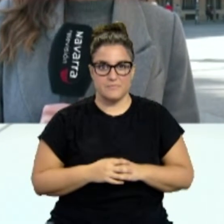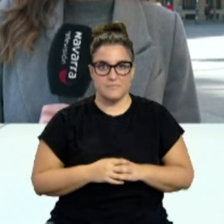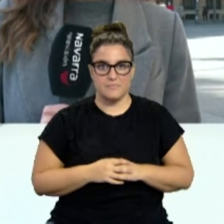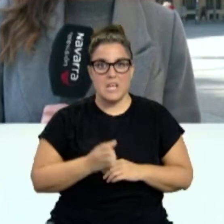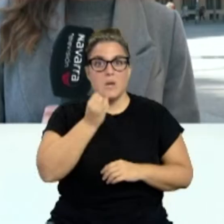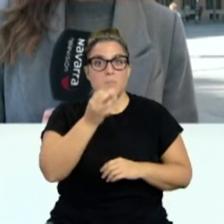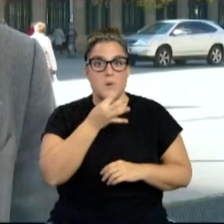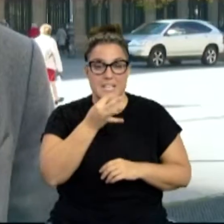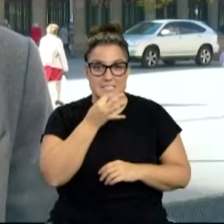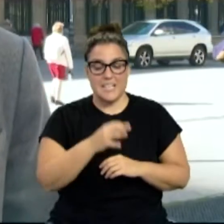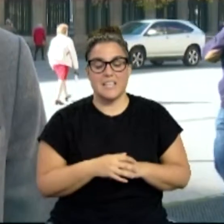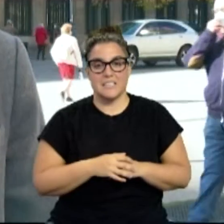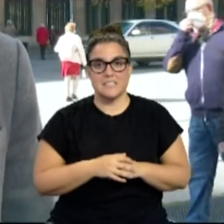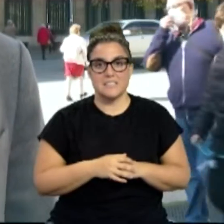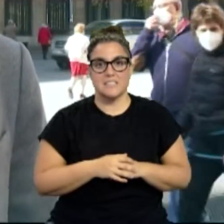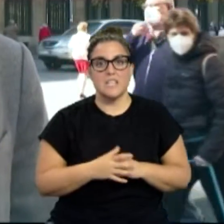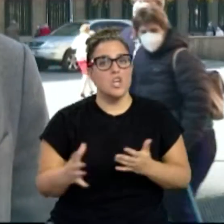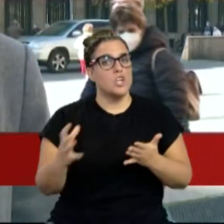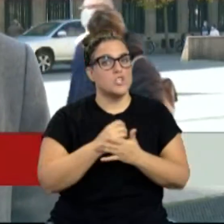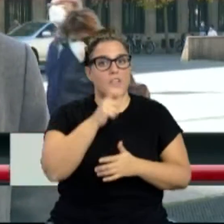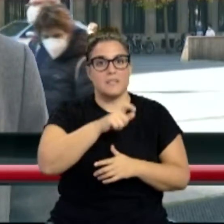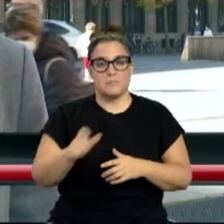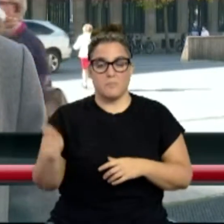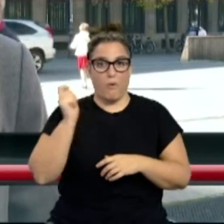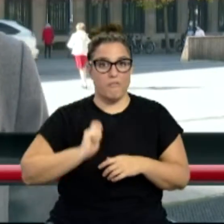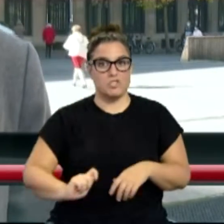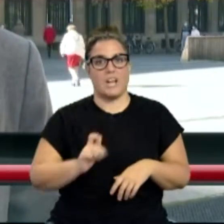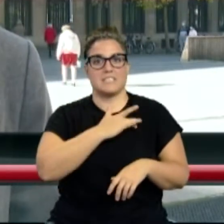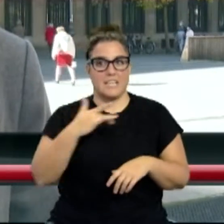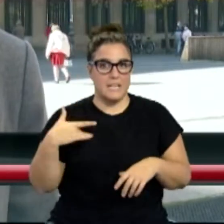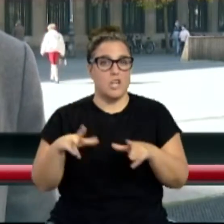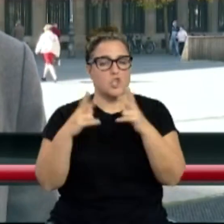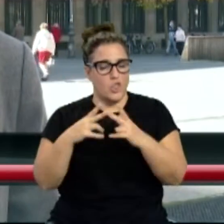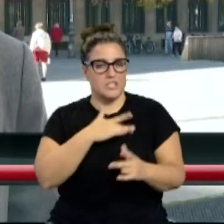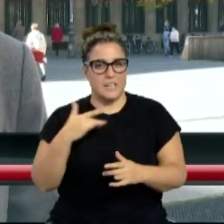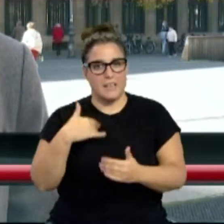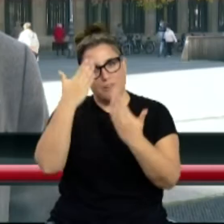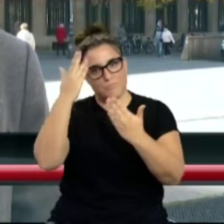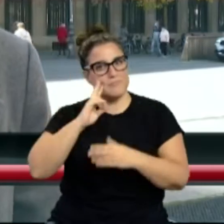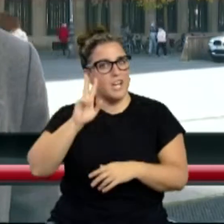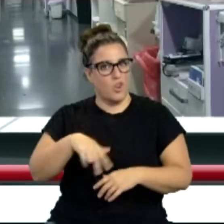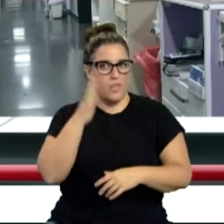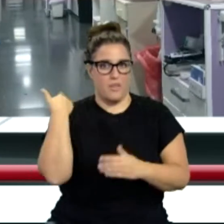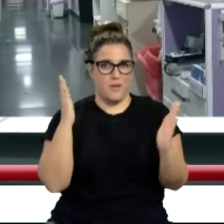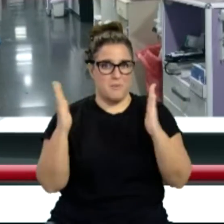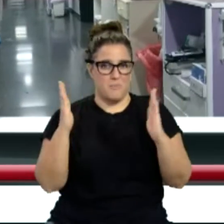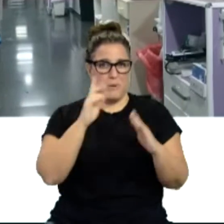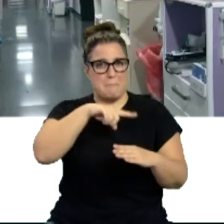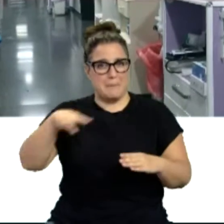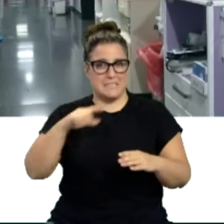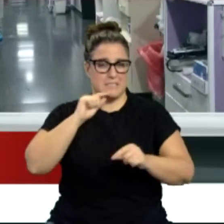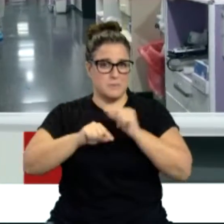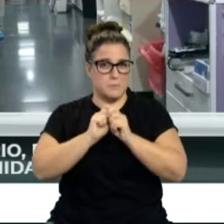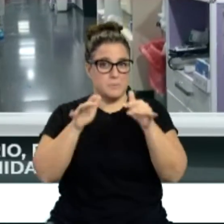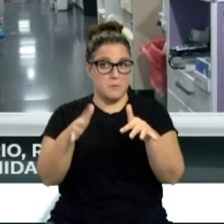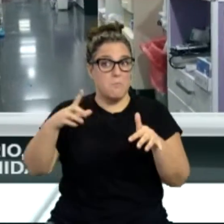Buenas tardes Blanca. Todo el personal sanitario y sociosanitario será reconocido por su labor durante estos meses de pandemia. Han asumido el